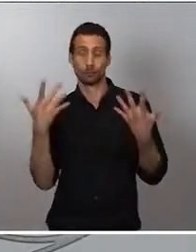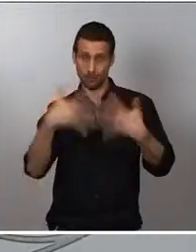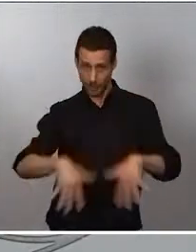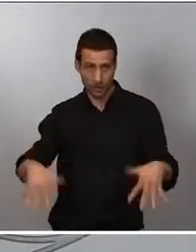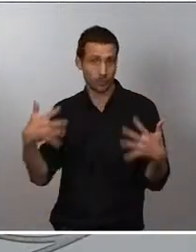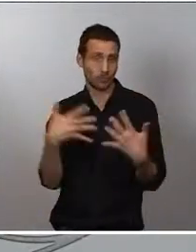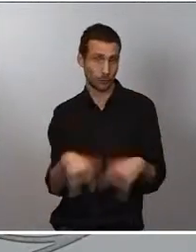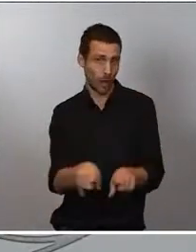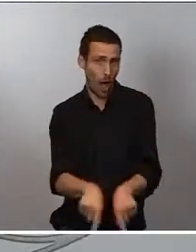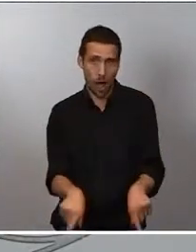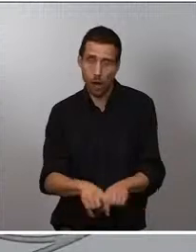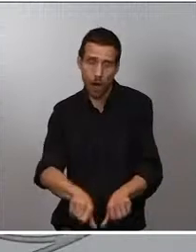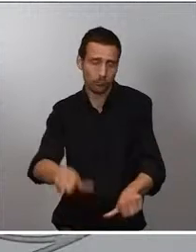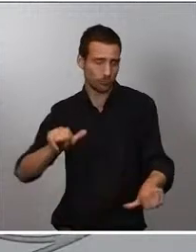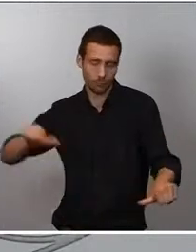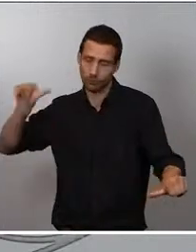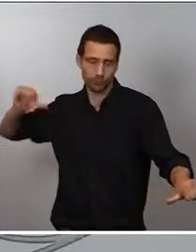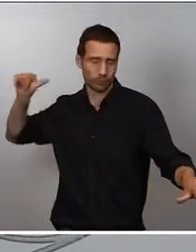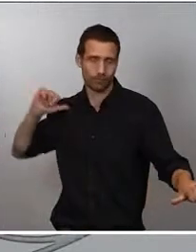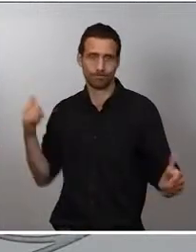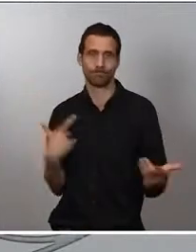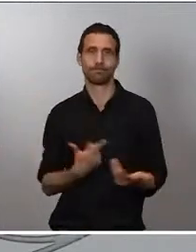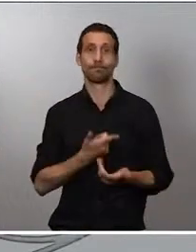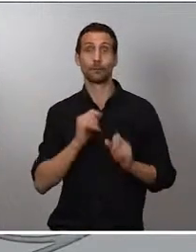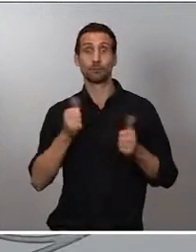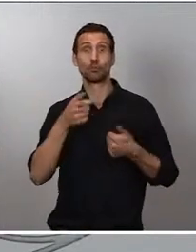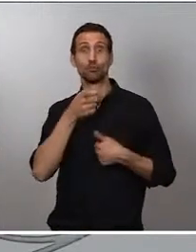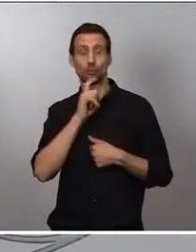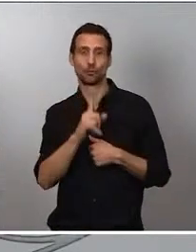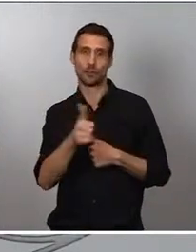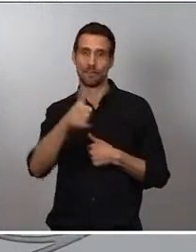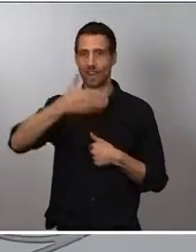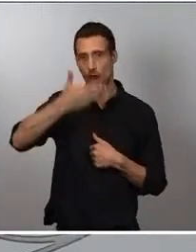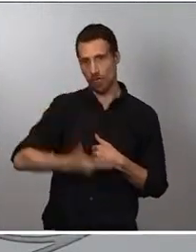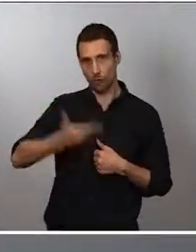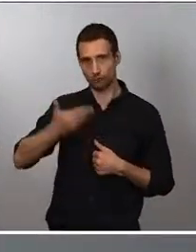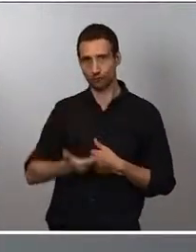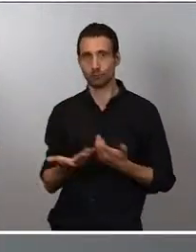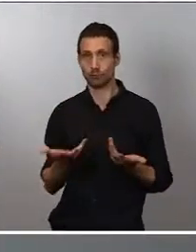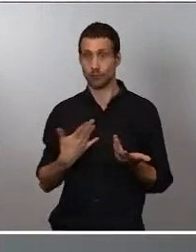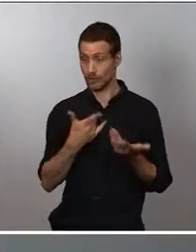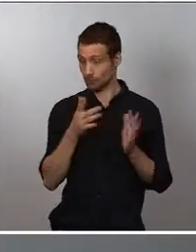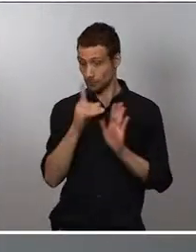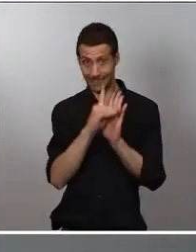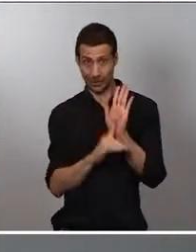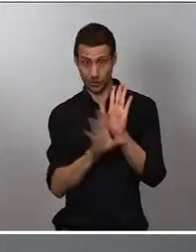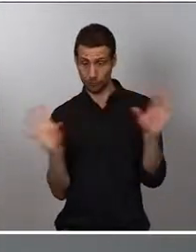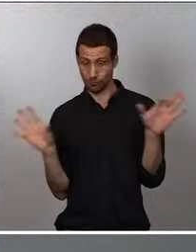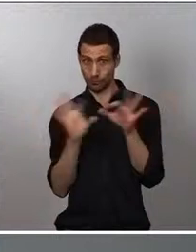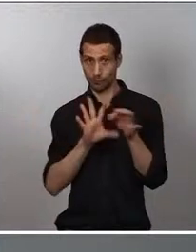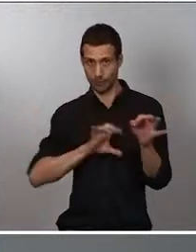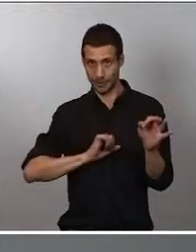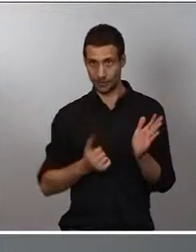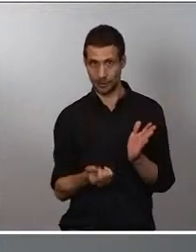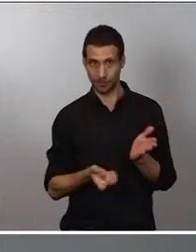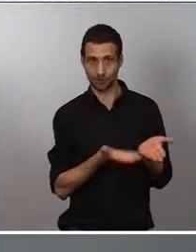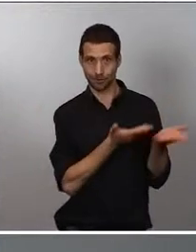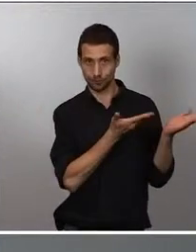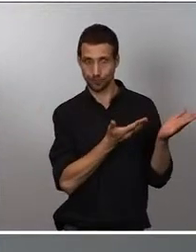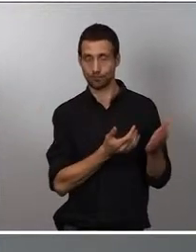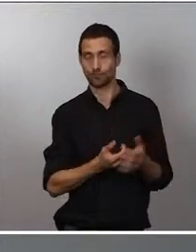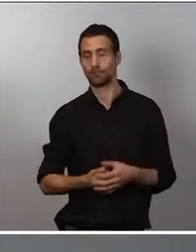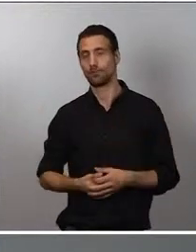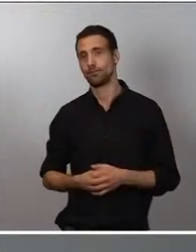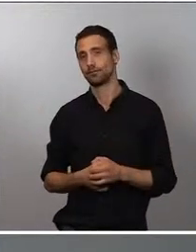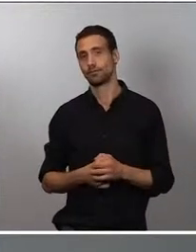valoración de cuáles son los datos del informe que acabamos de subir en relación con la pandemia. Como saben, con toda la